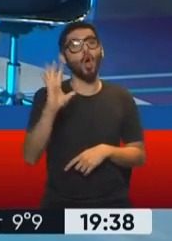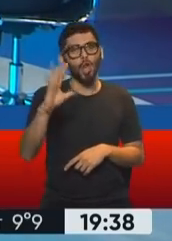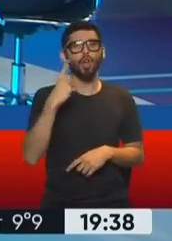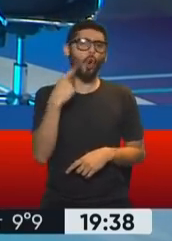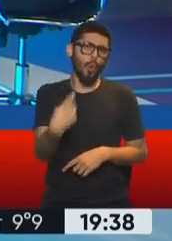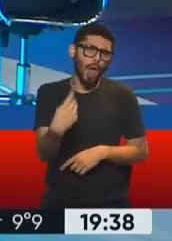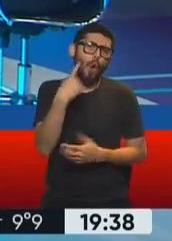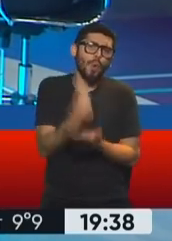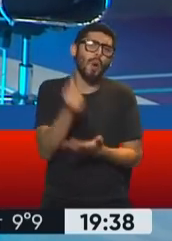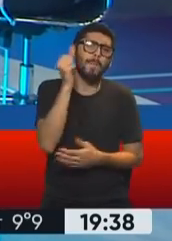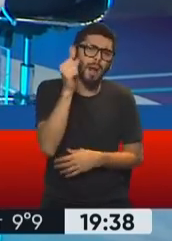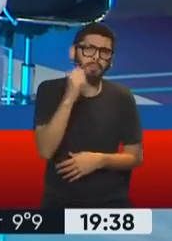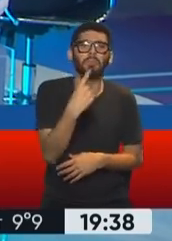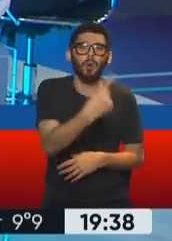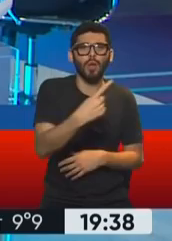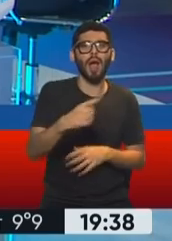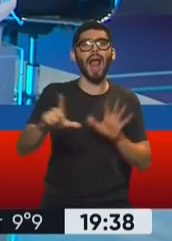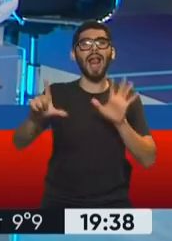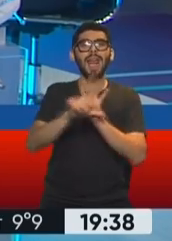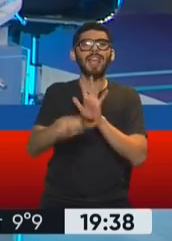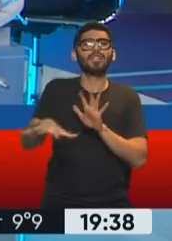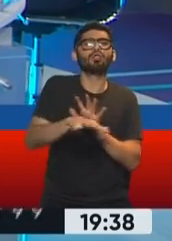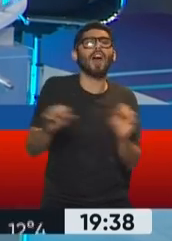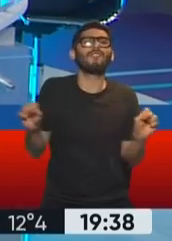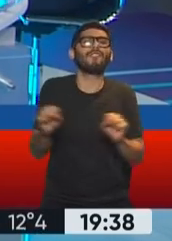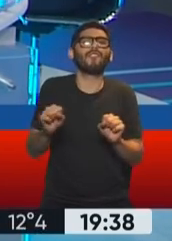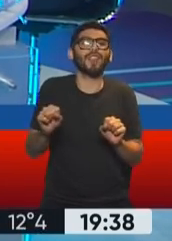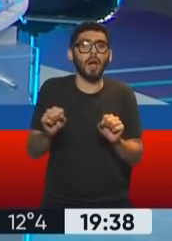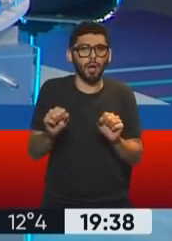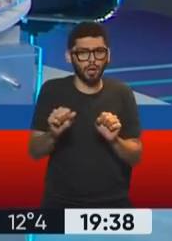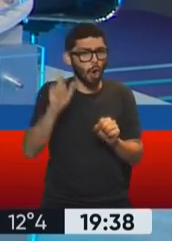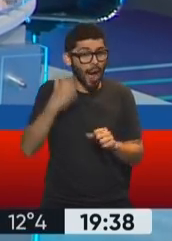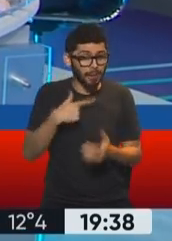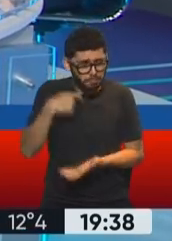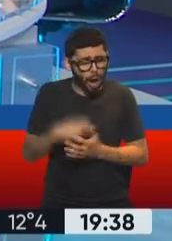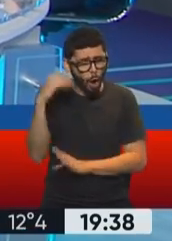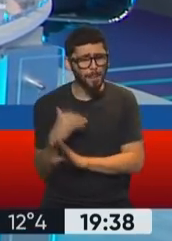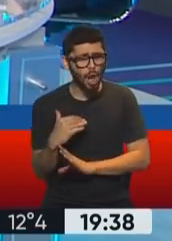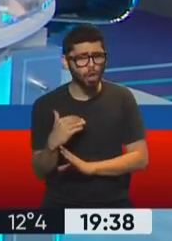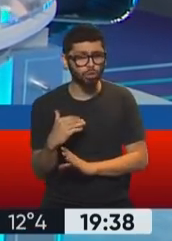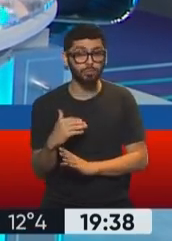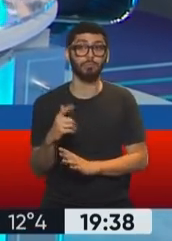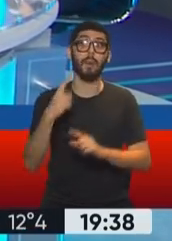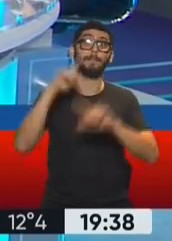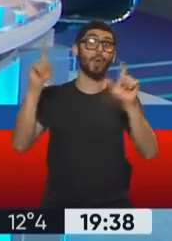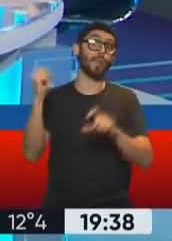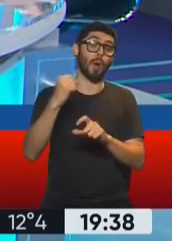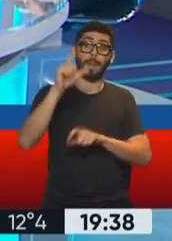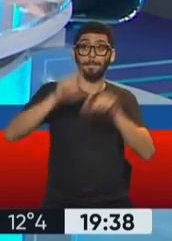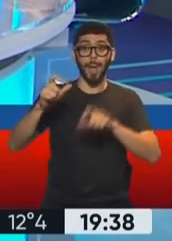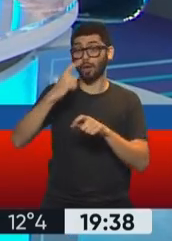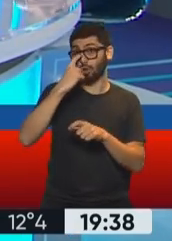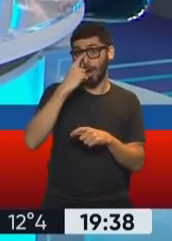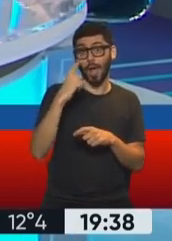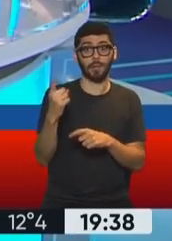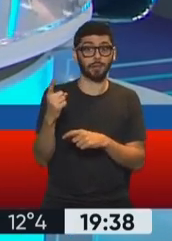vivo en Mar del Plata. Quería saber si con la ley de zona fría voy a pagar menos de gas. Pregunta importantísima de José Luis para todas las personas que